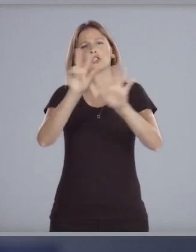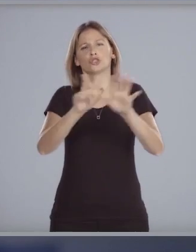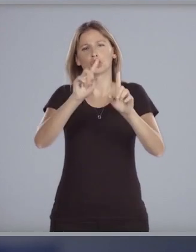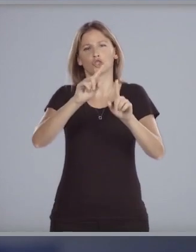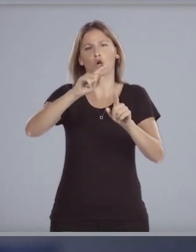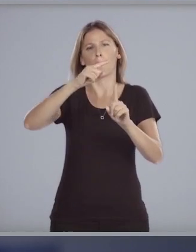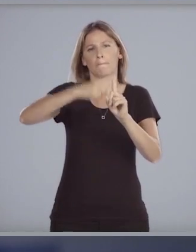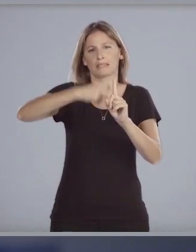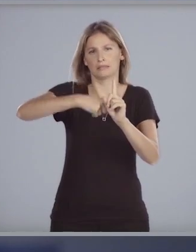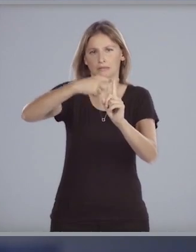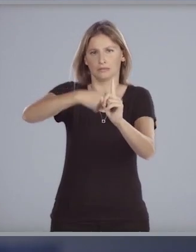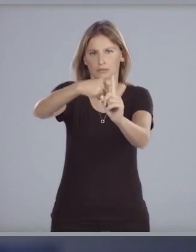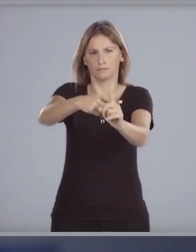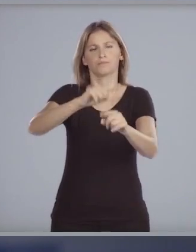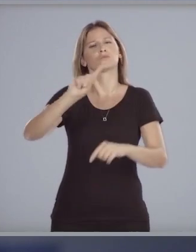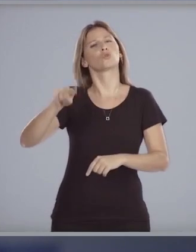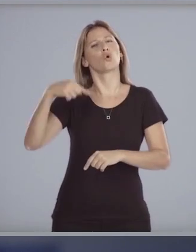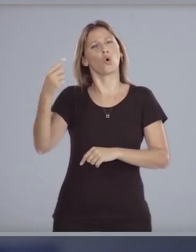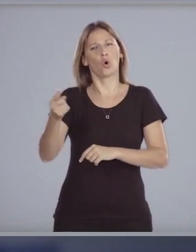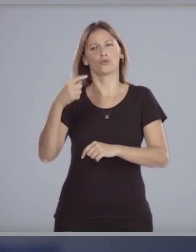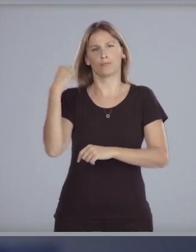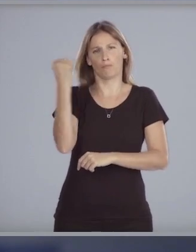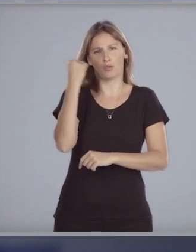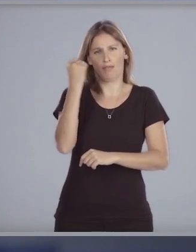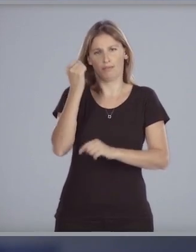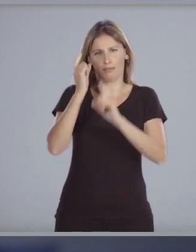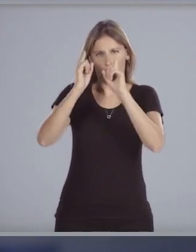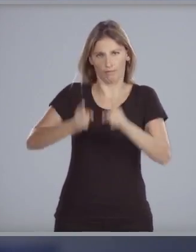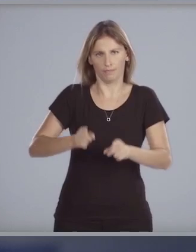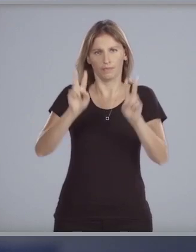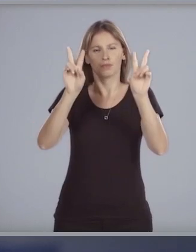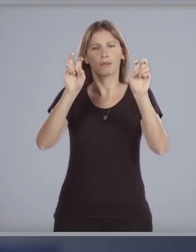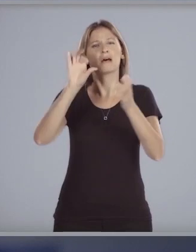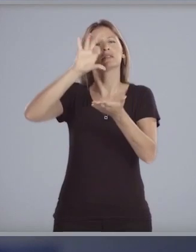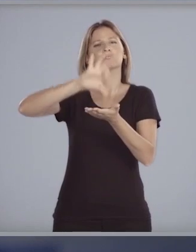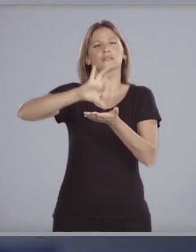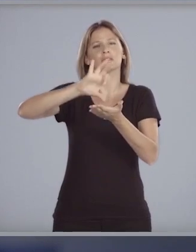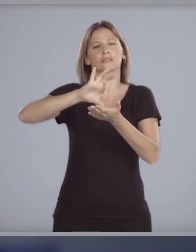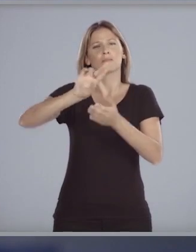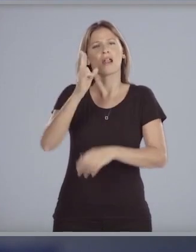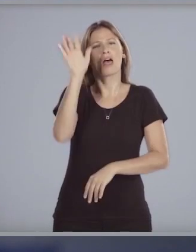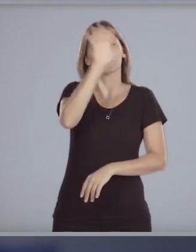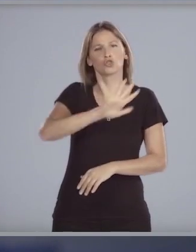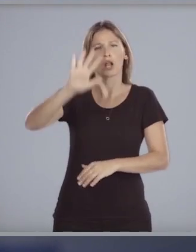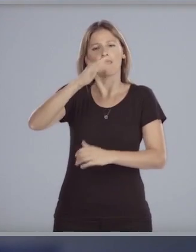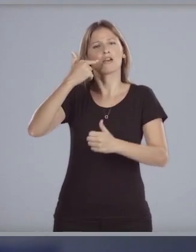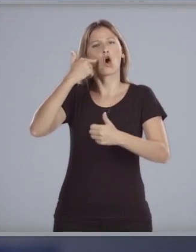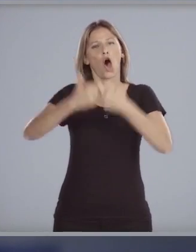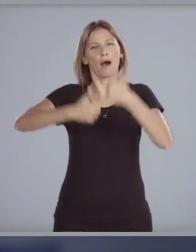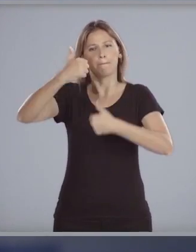18 meses otro componente fundamental de este pilar es el sistema nacional de